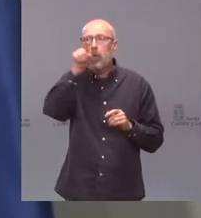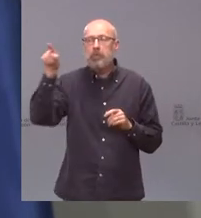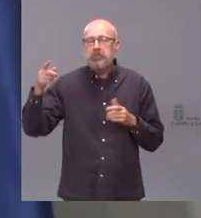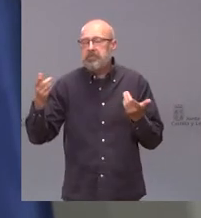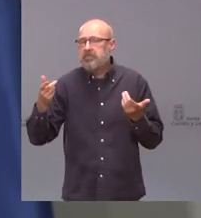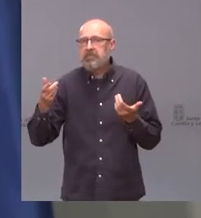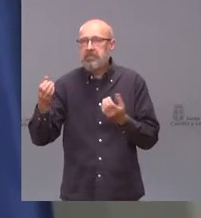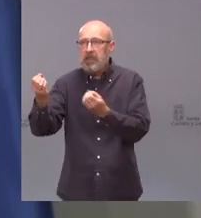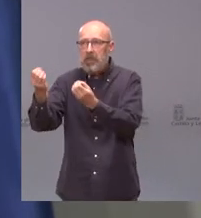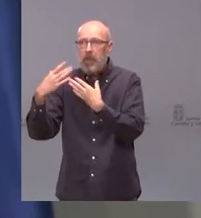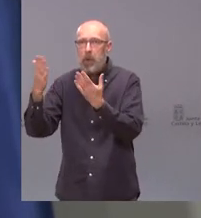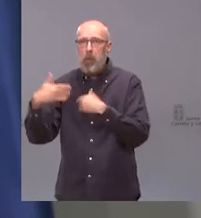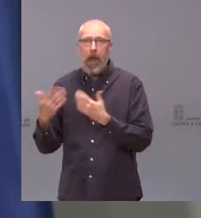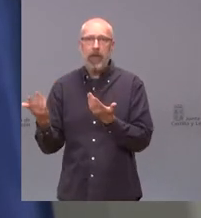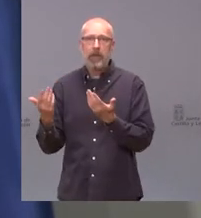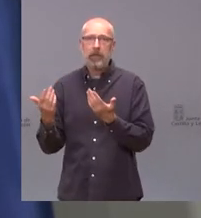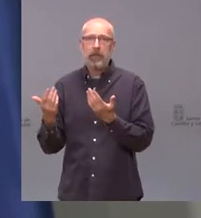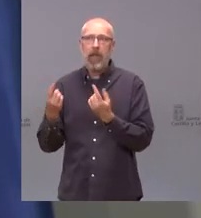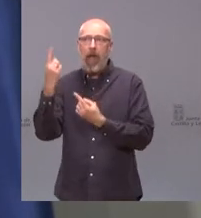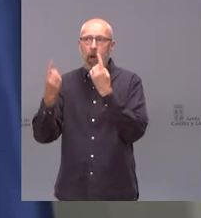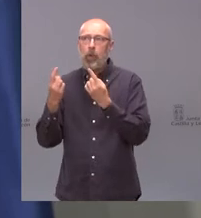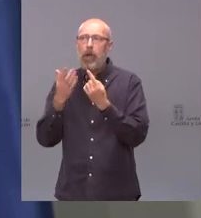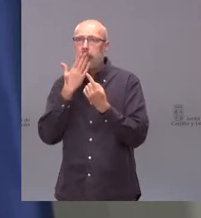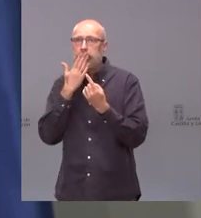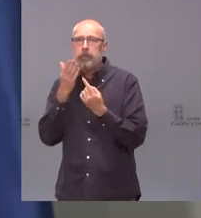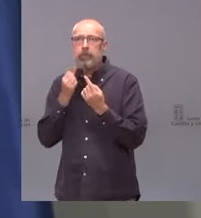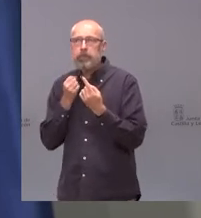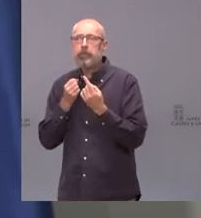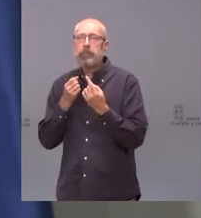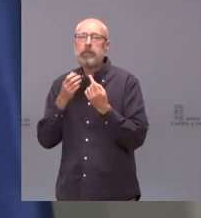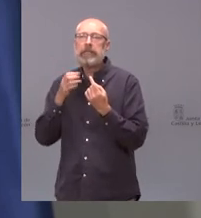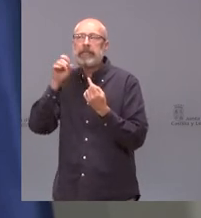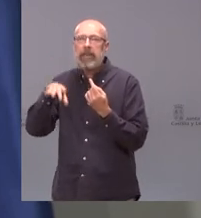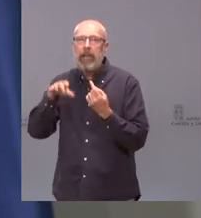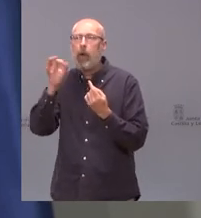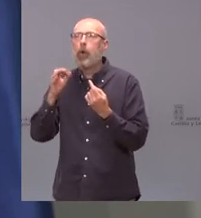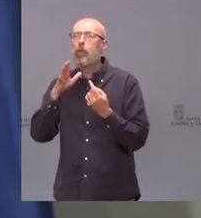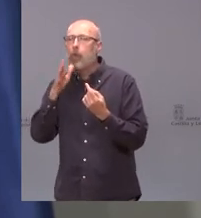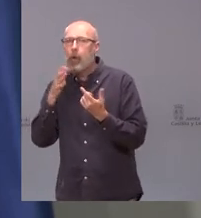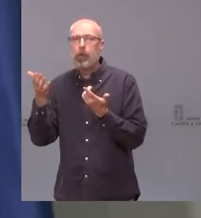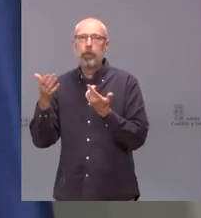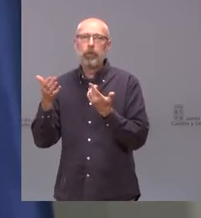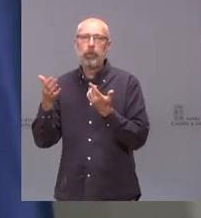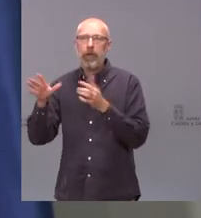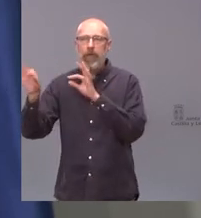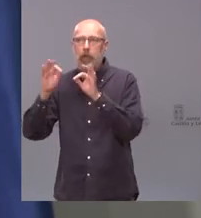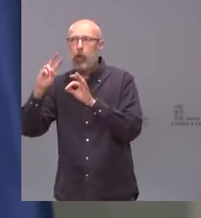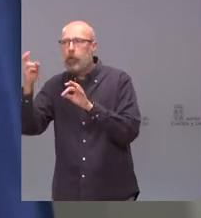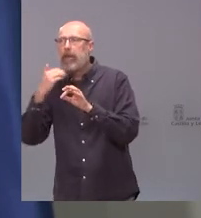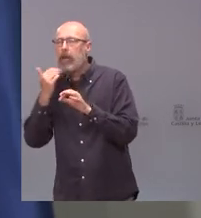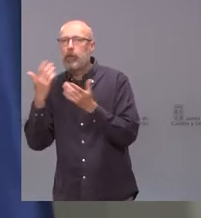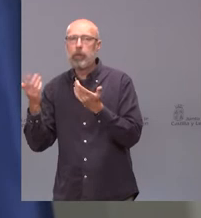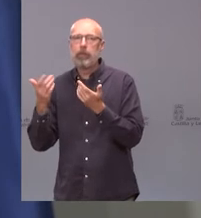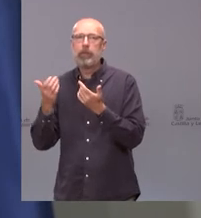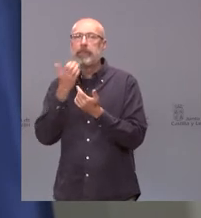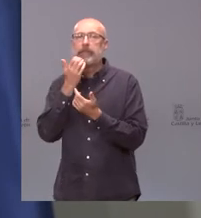ni de qué comunidades no informaron por qué cuando se recibían esos datos no se tomaban otras decisiones por qué cuando se recibían esos datos